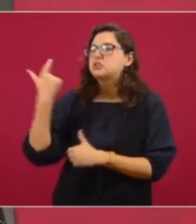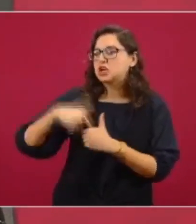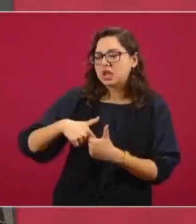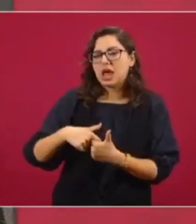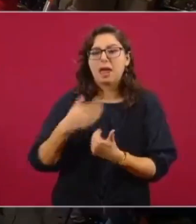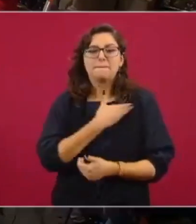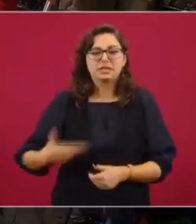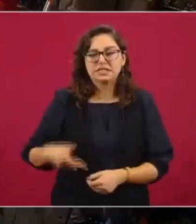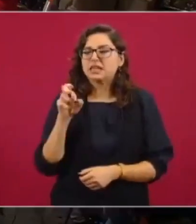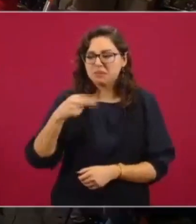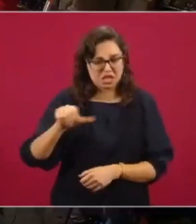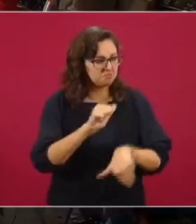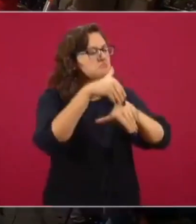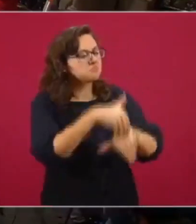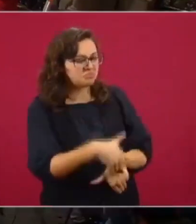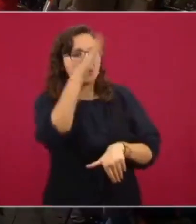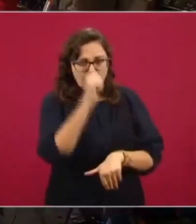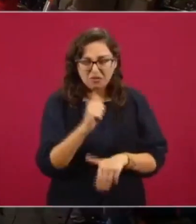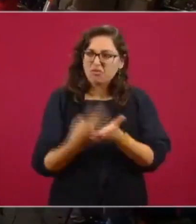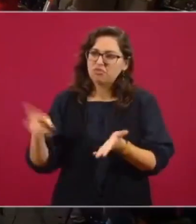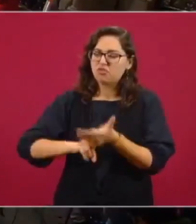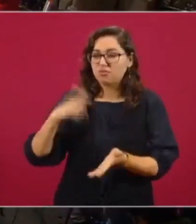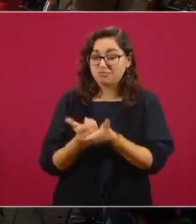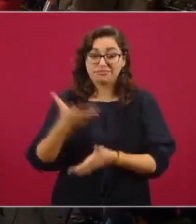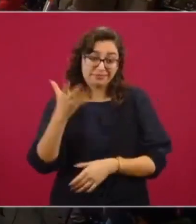Peña le hizo caso. Entonces, tienen mucha influencia.